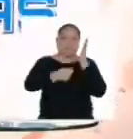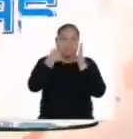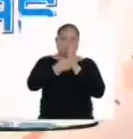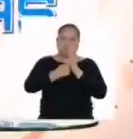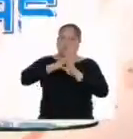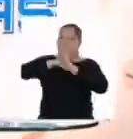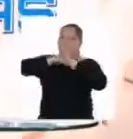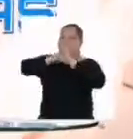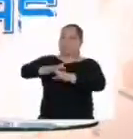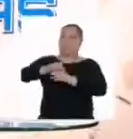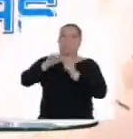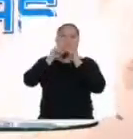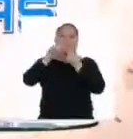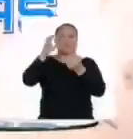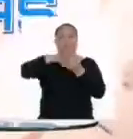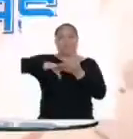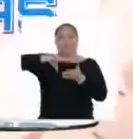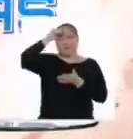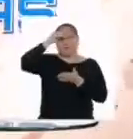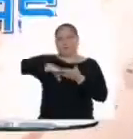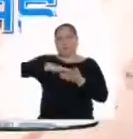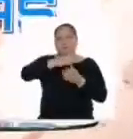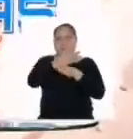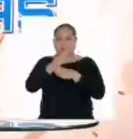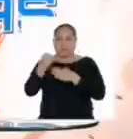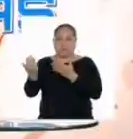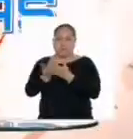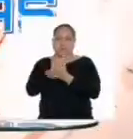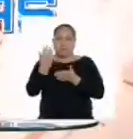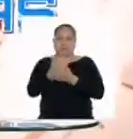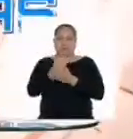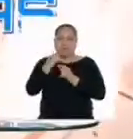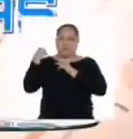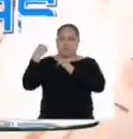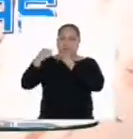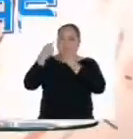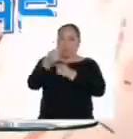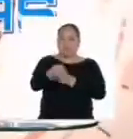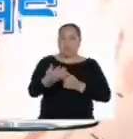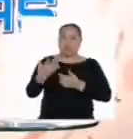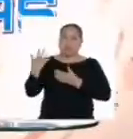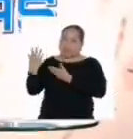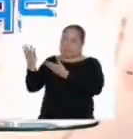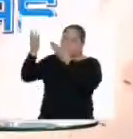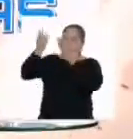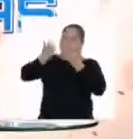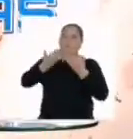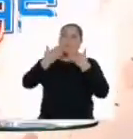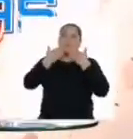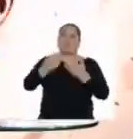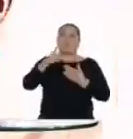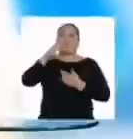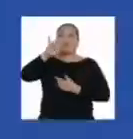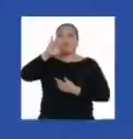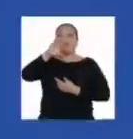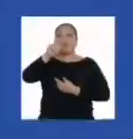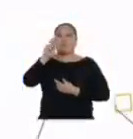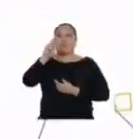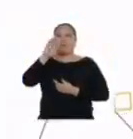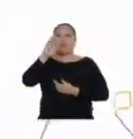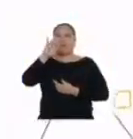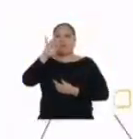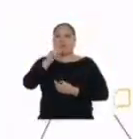seguimos aprendiendo y compartiendo con las nuevas generaciones el enorme legado que nos heredó. Muchas gracias, Victoria.